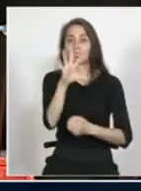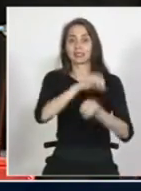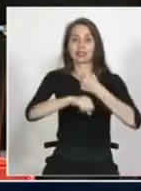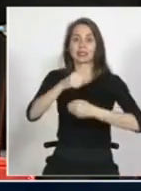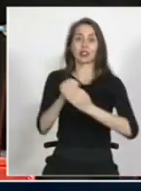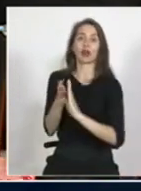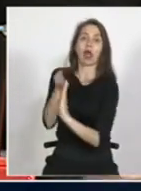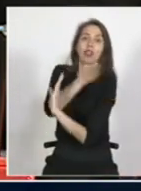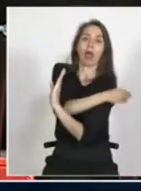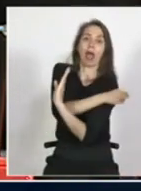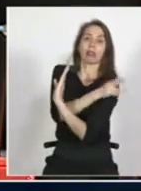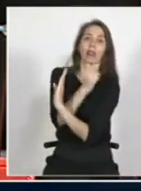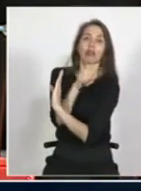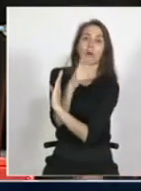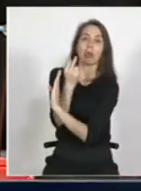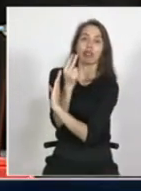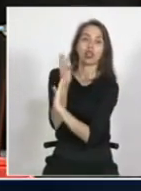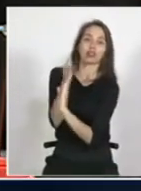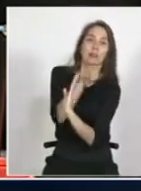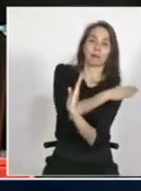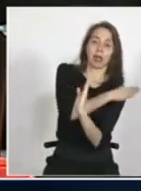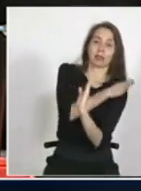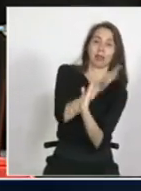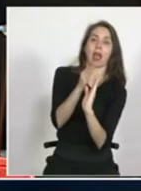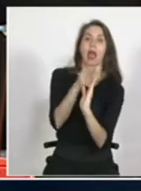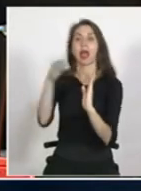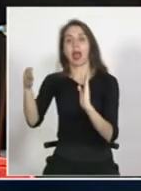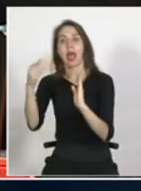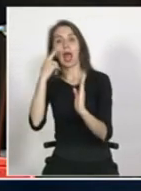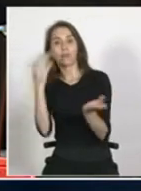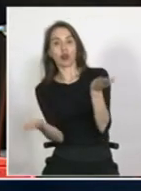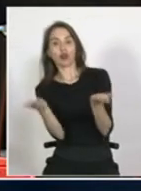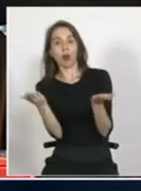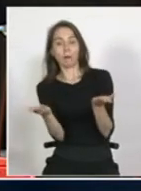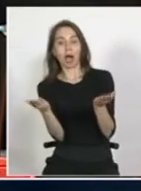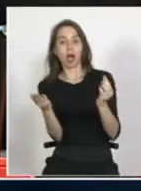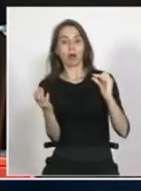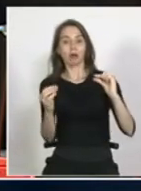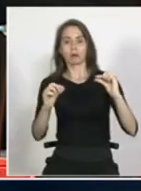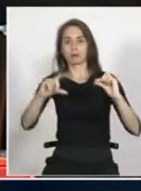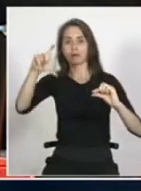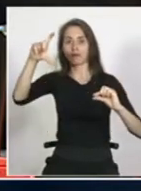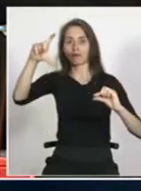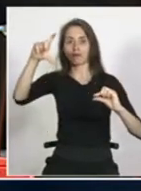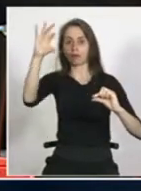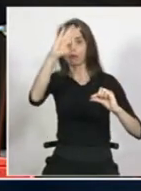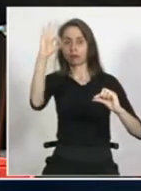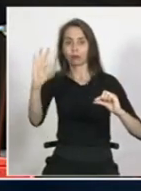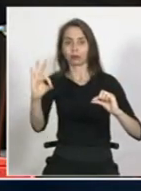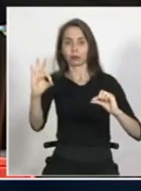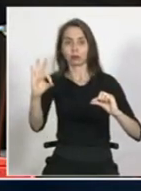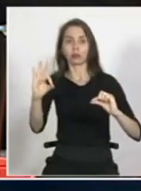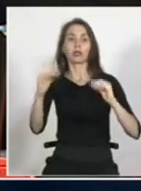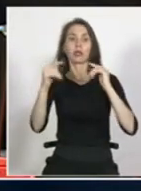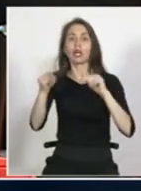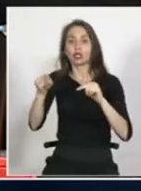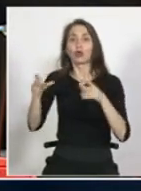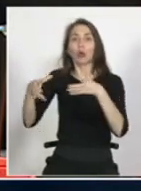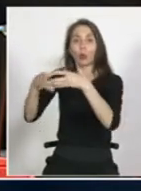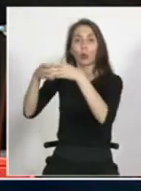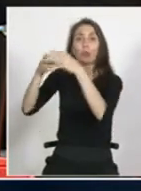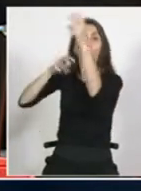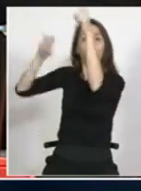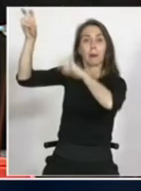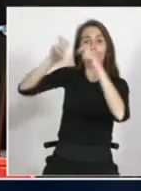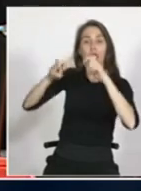anteriores, desde el 2012 hacia atrás. Y, obviamente, que esto no está ajeno a que lleguen también niños, niñas y adolescentes.